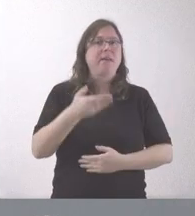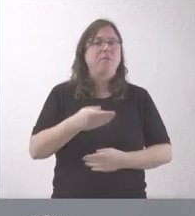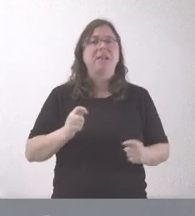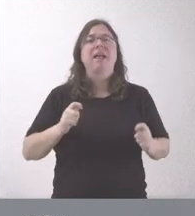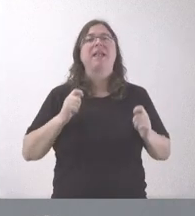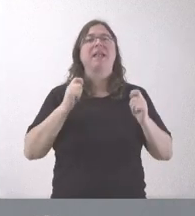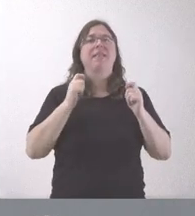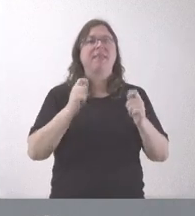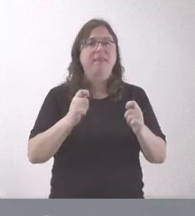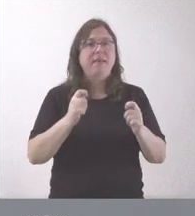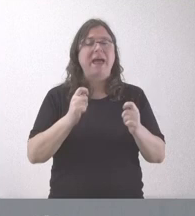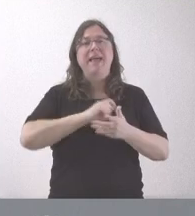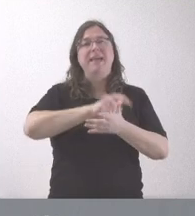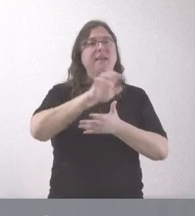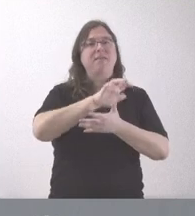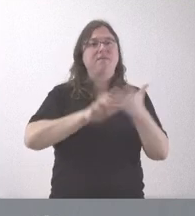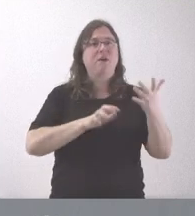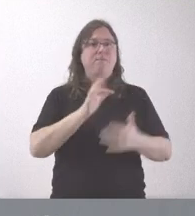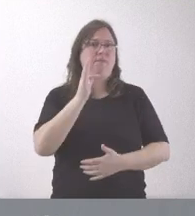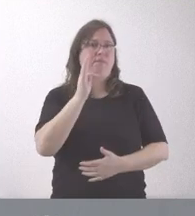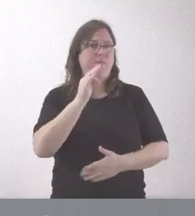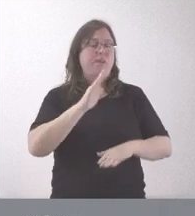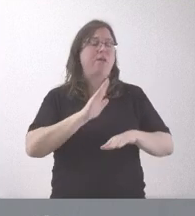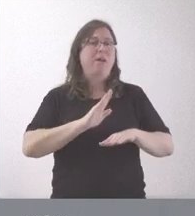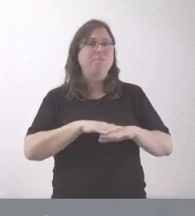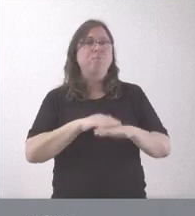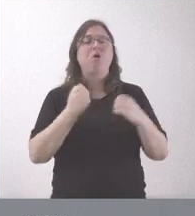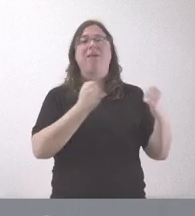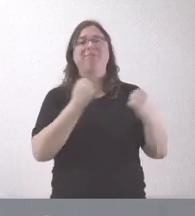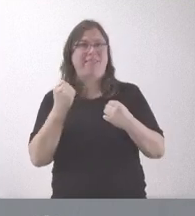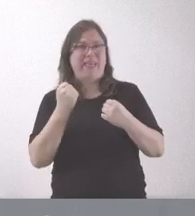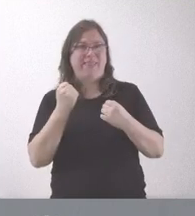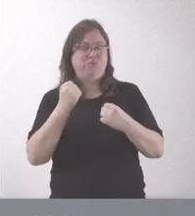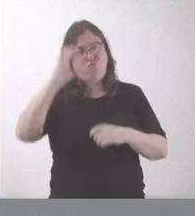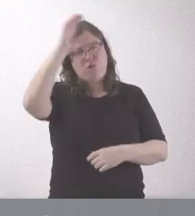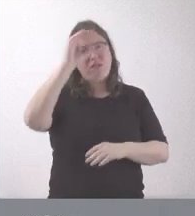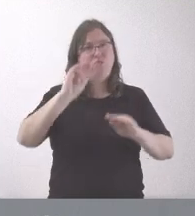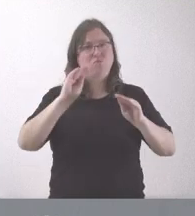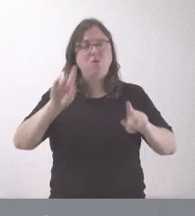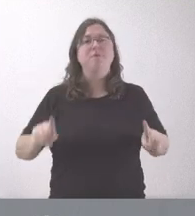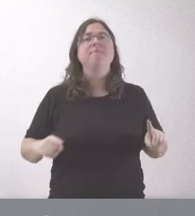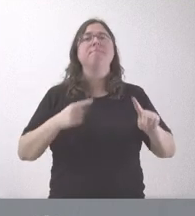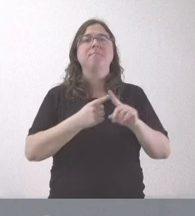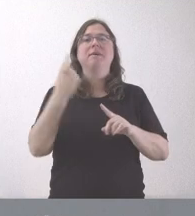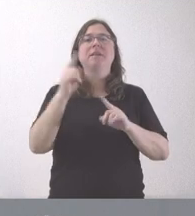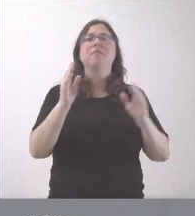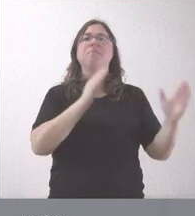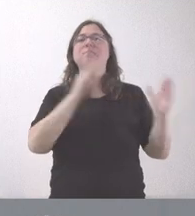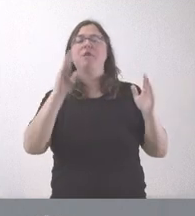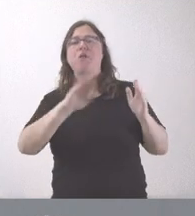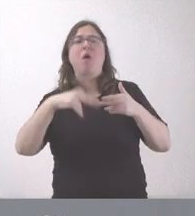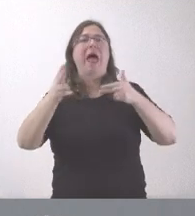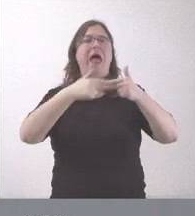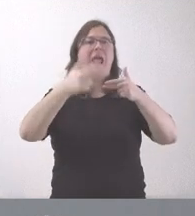de los informes favorables por parte de las entidades científicas al respecto y también el periodo de alegaciones de